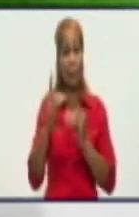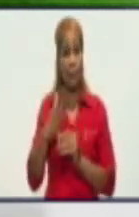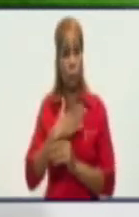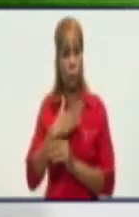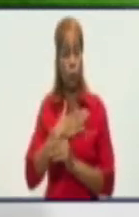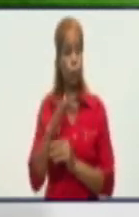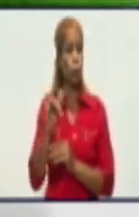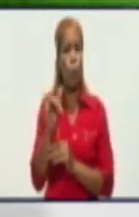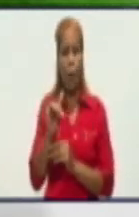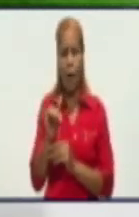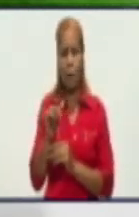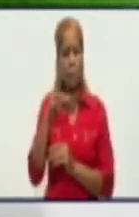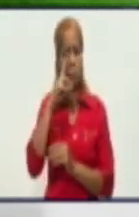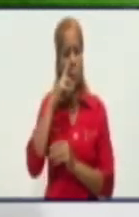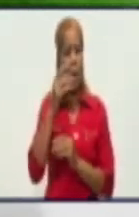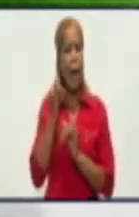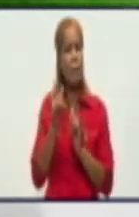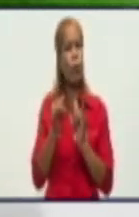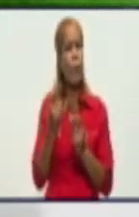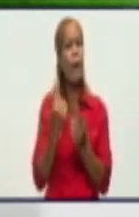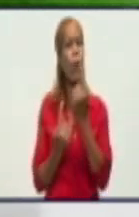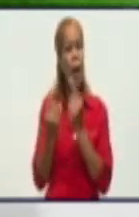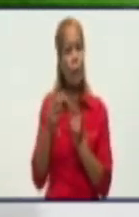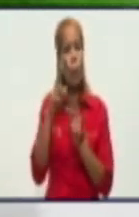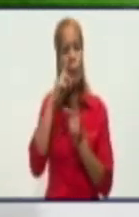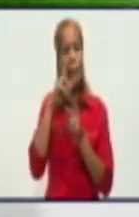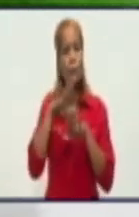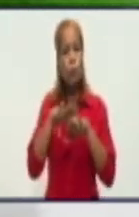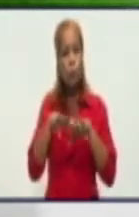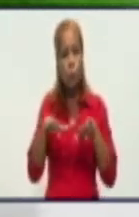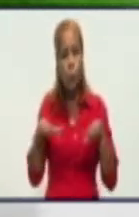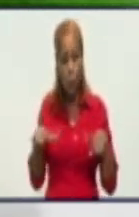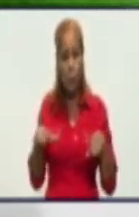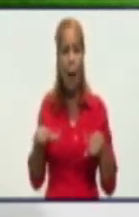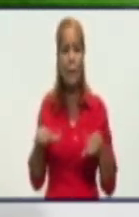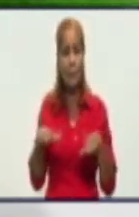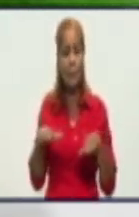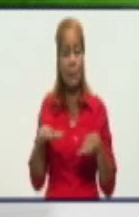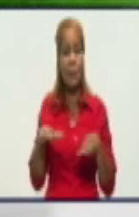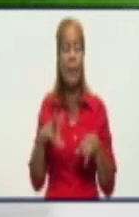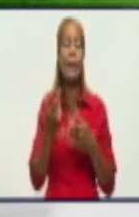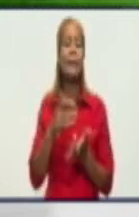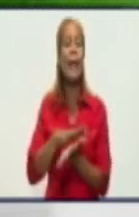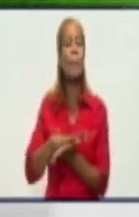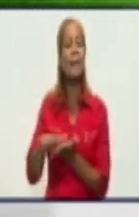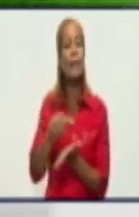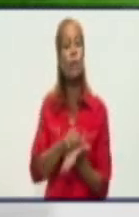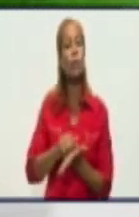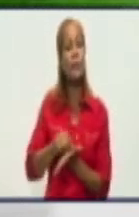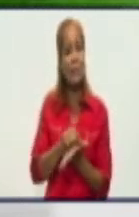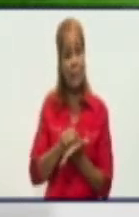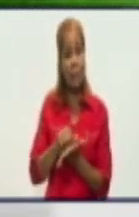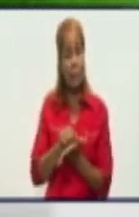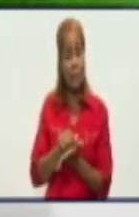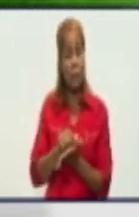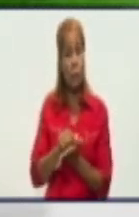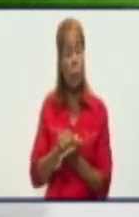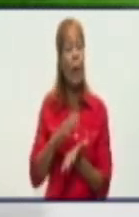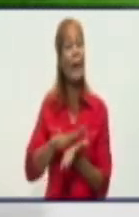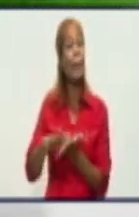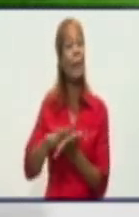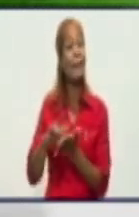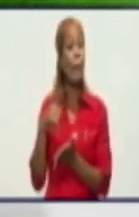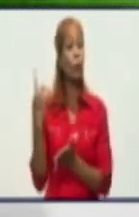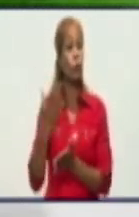normativas que llevan a la contracción de la prestación de servicios que realizamos nosotros como Oficina Nacional de Administración